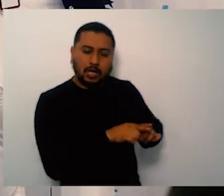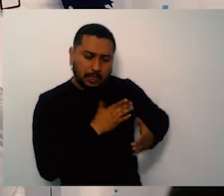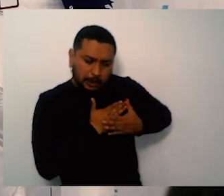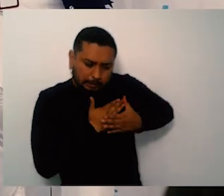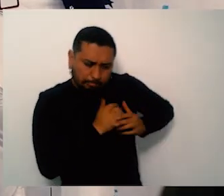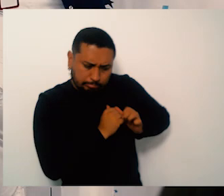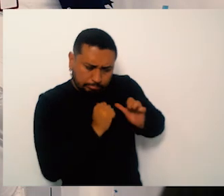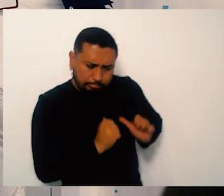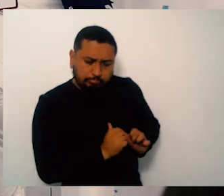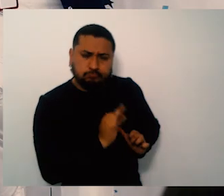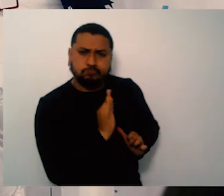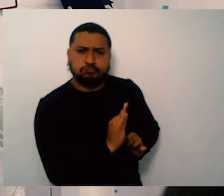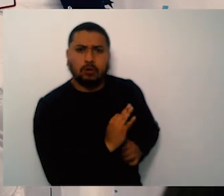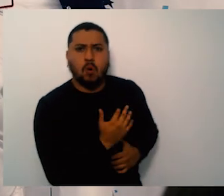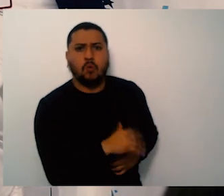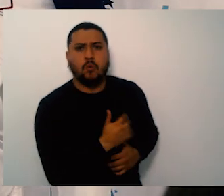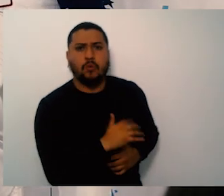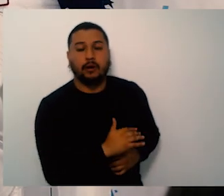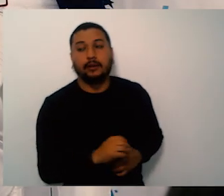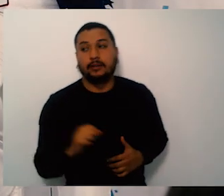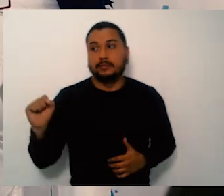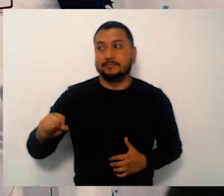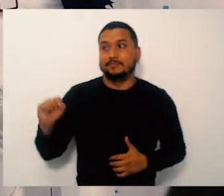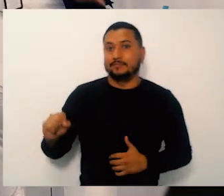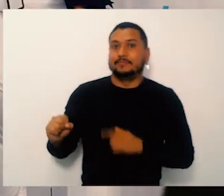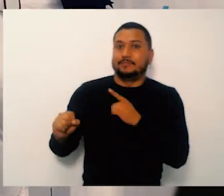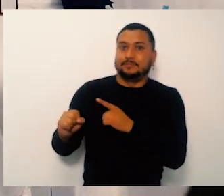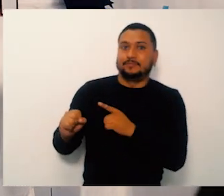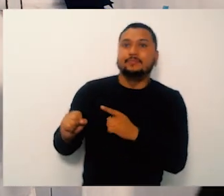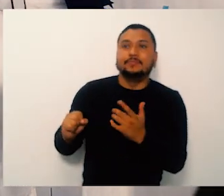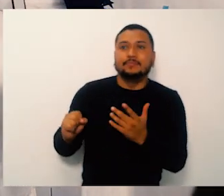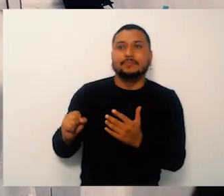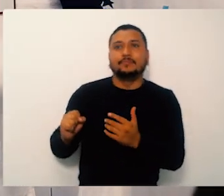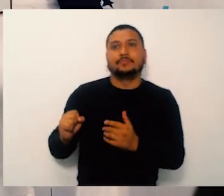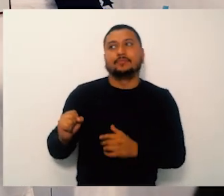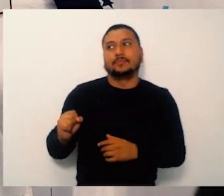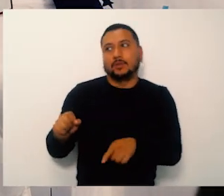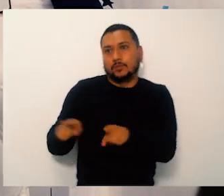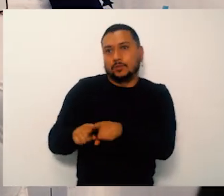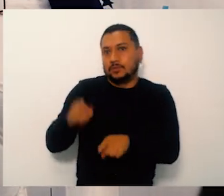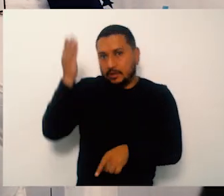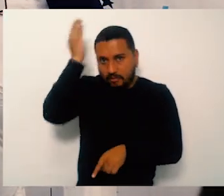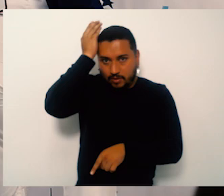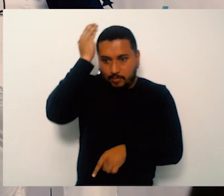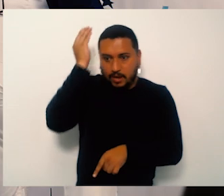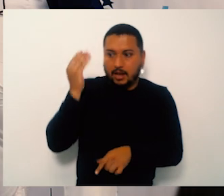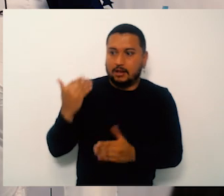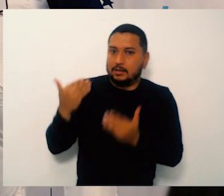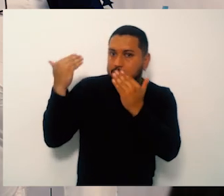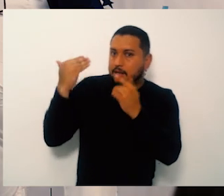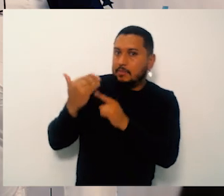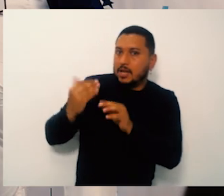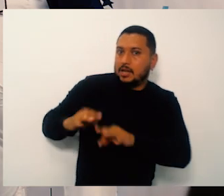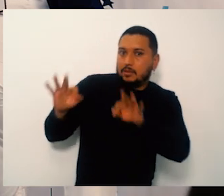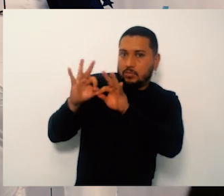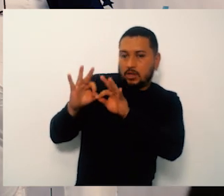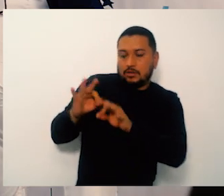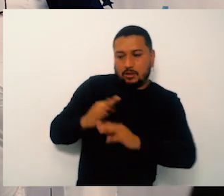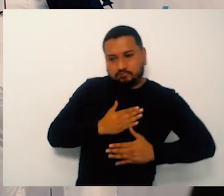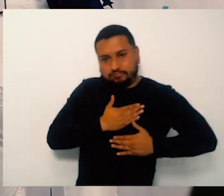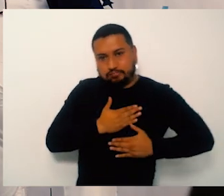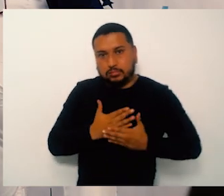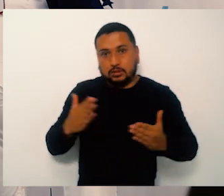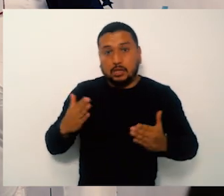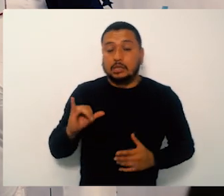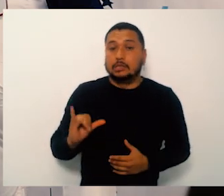jamás que somos la voz de nuestros pacientes y que trabajamos con una población que